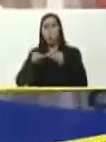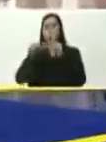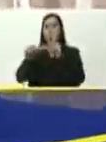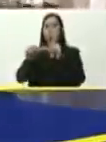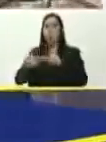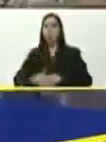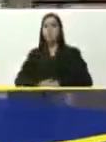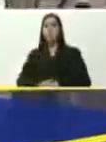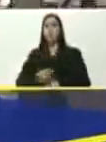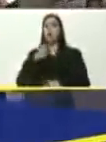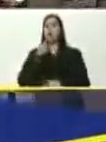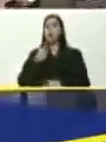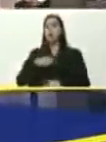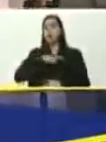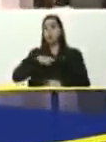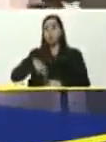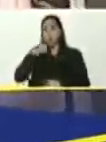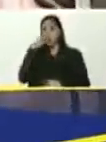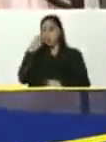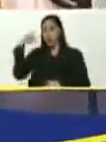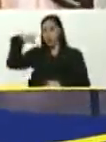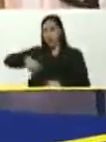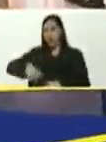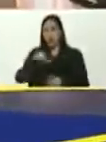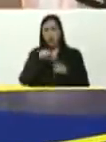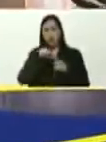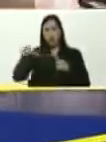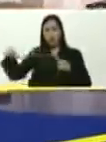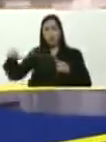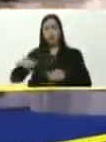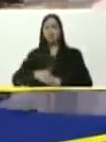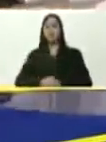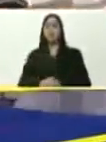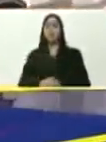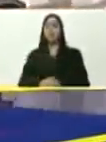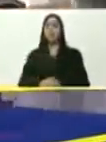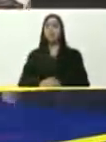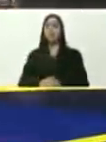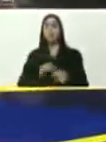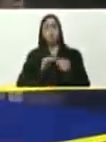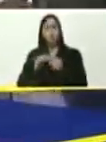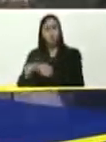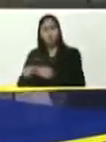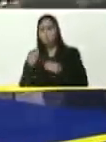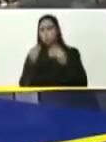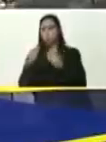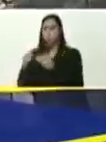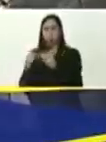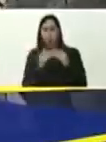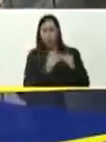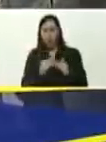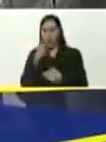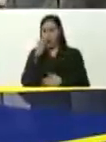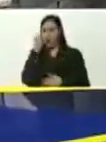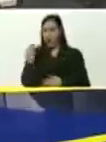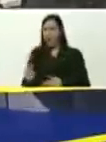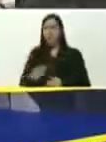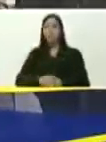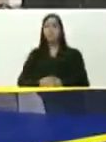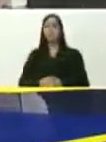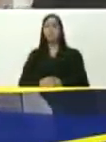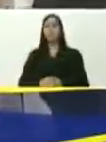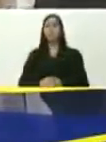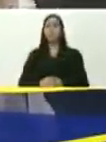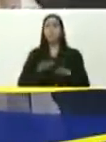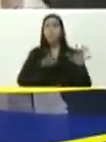yo le puedo decir, que hemos recorrido, en esta semana, muchas comunidades, muchas casas, que puedo certificar, que en el